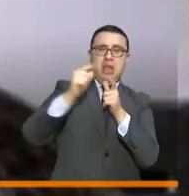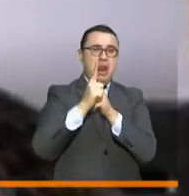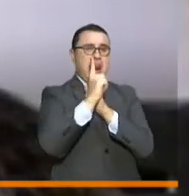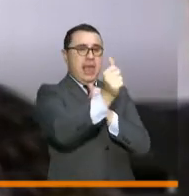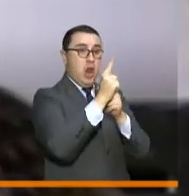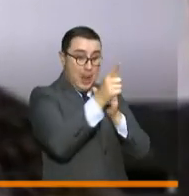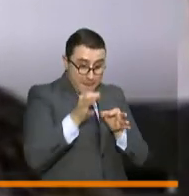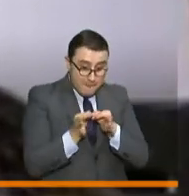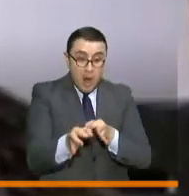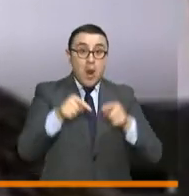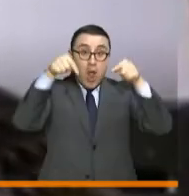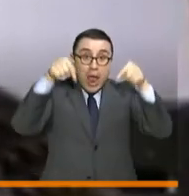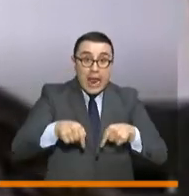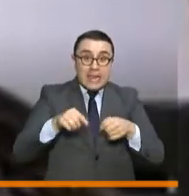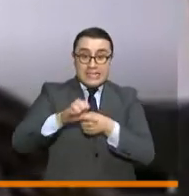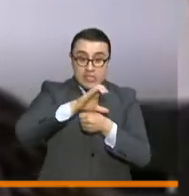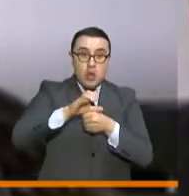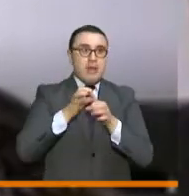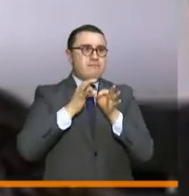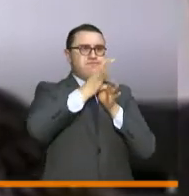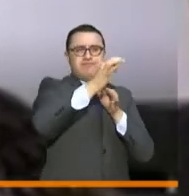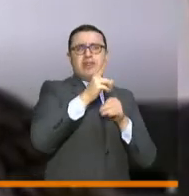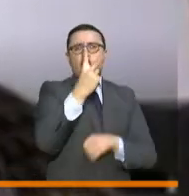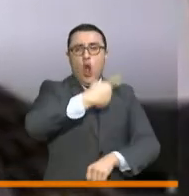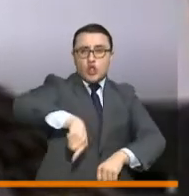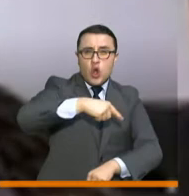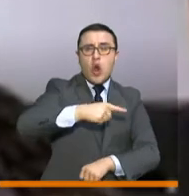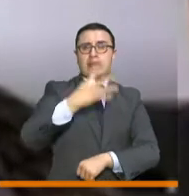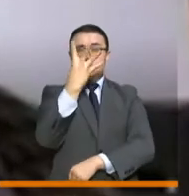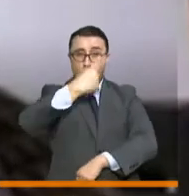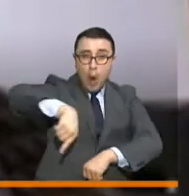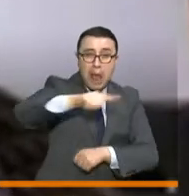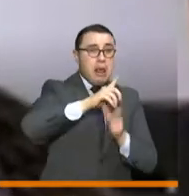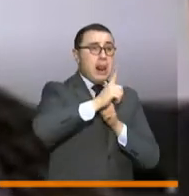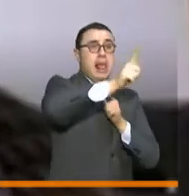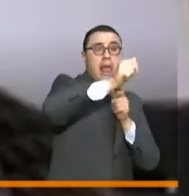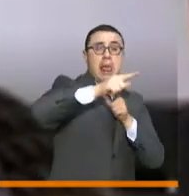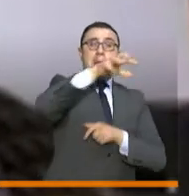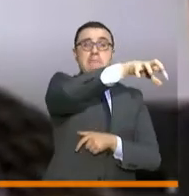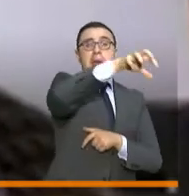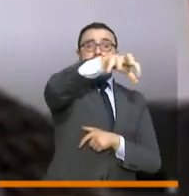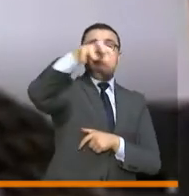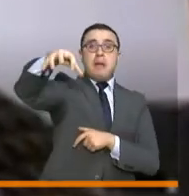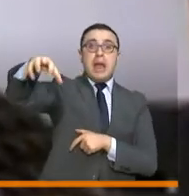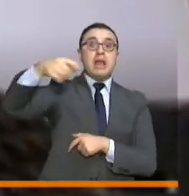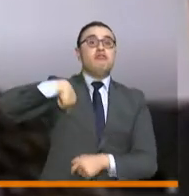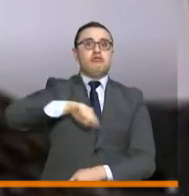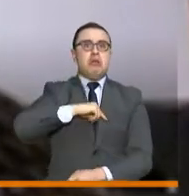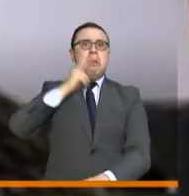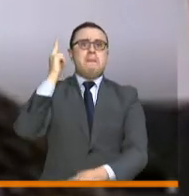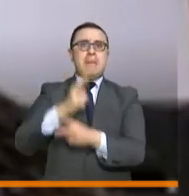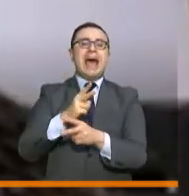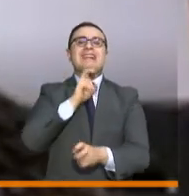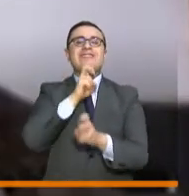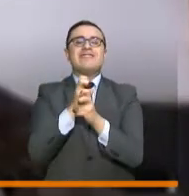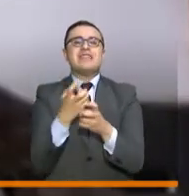del Carmen de Vigorán, de heredas de dos, tres, cuatro horas, y donde tenemos unos problemas como es la conectividad,